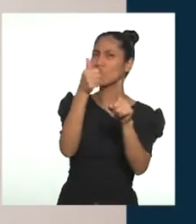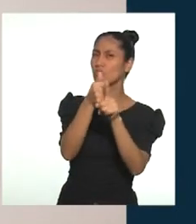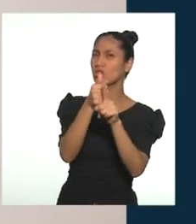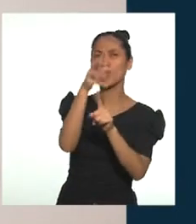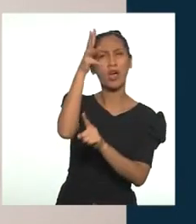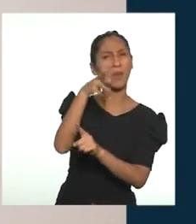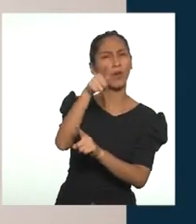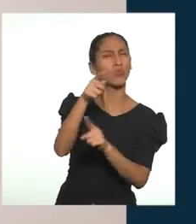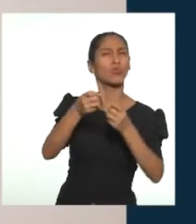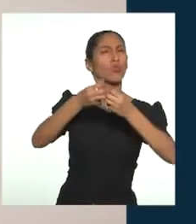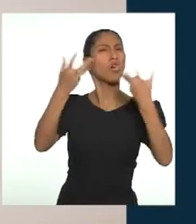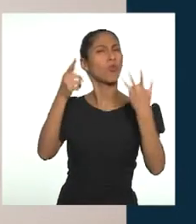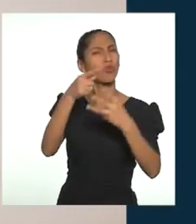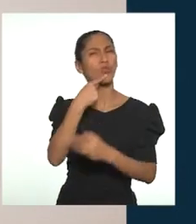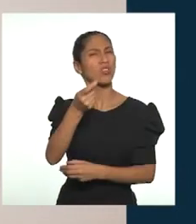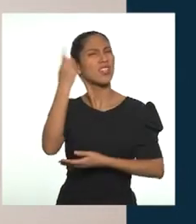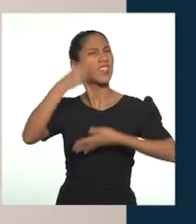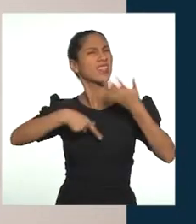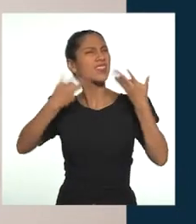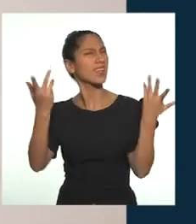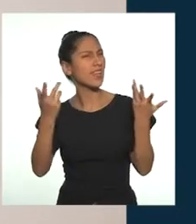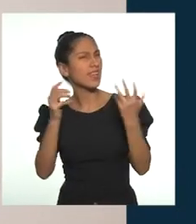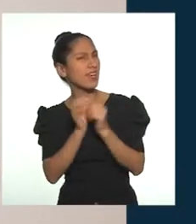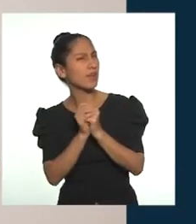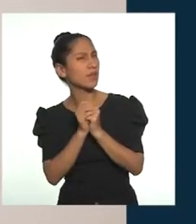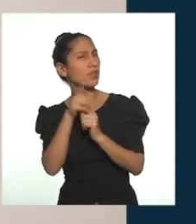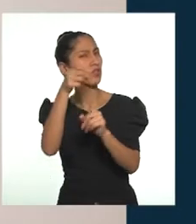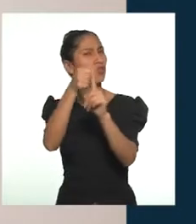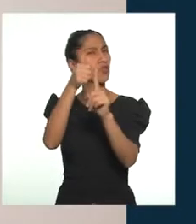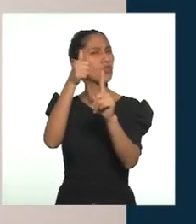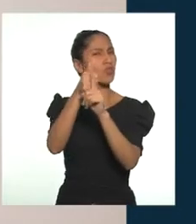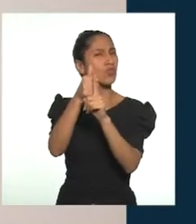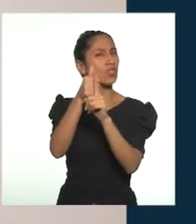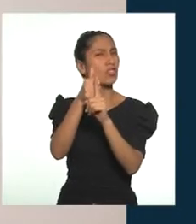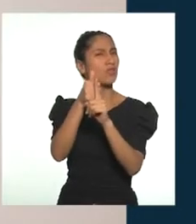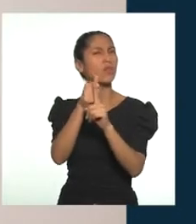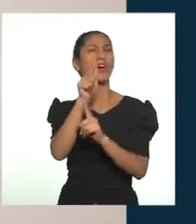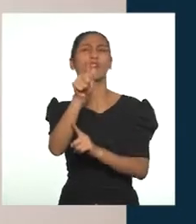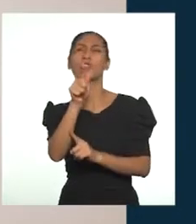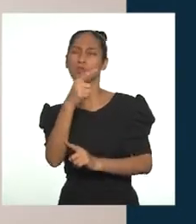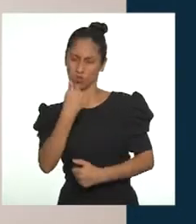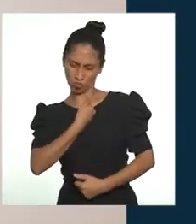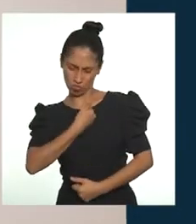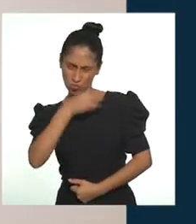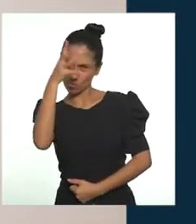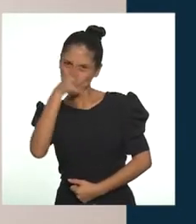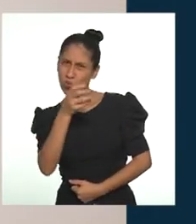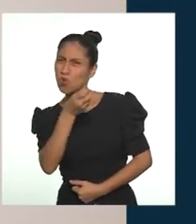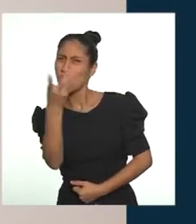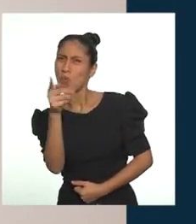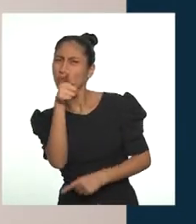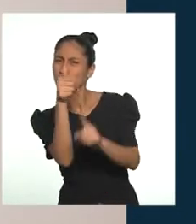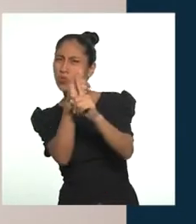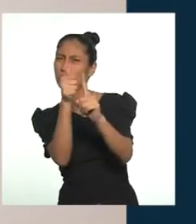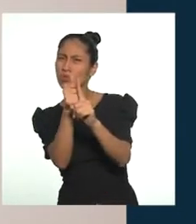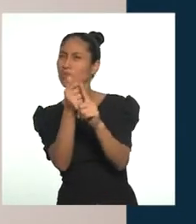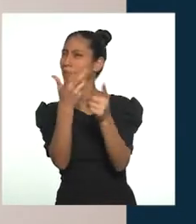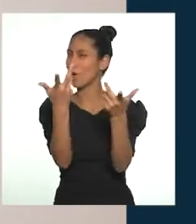A ver, ¿qué pondrías ahí en esas líneas? ¿Cómo te defines? ¿Qué concepto tienes de ti mismo o de ti misma?